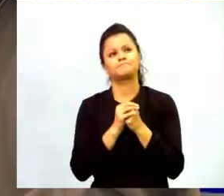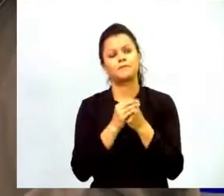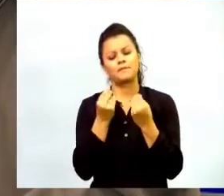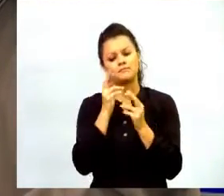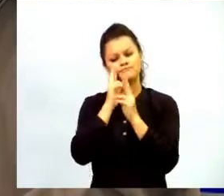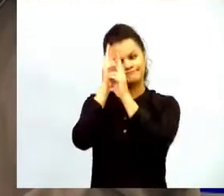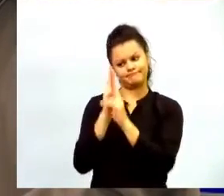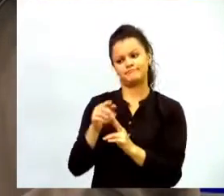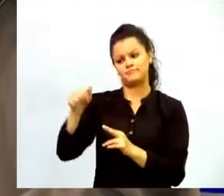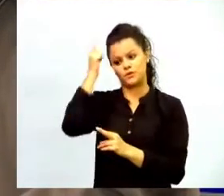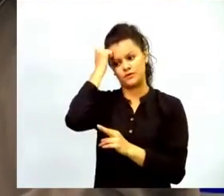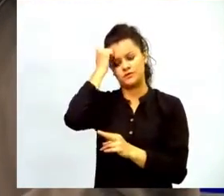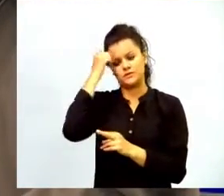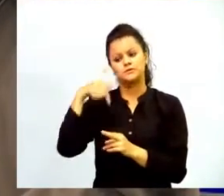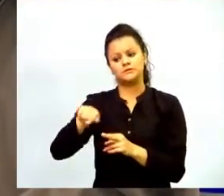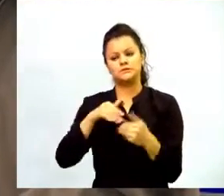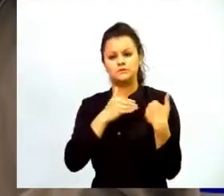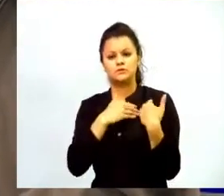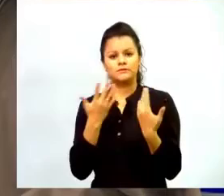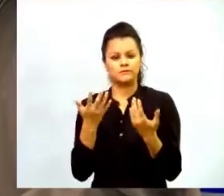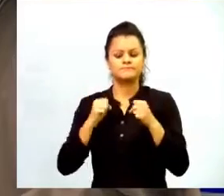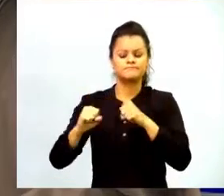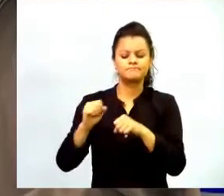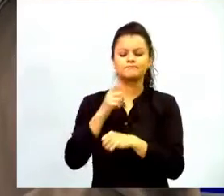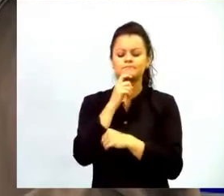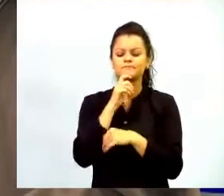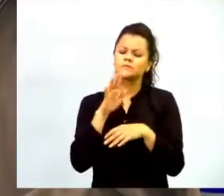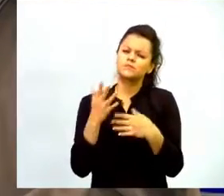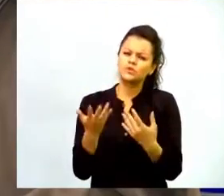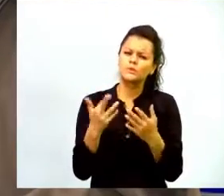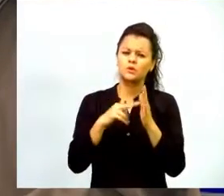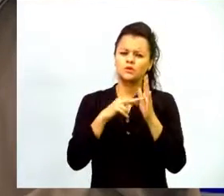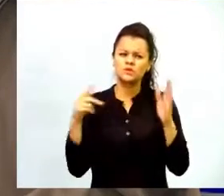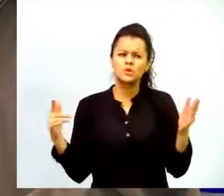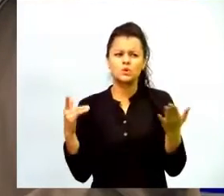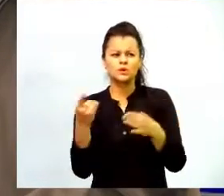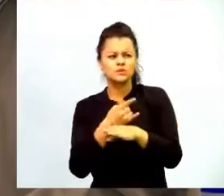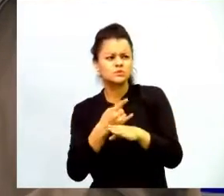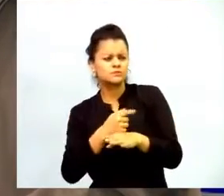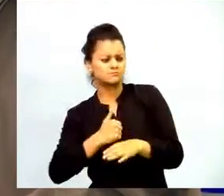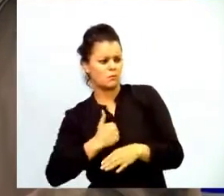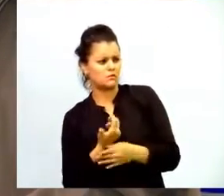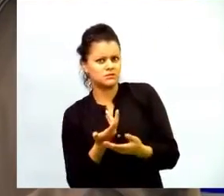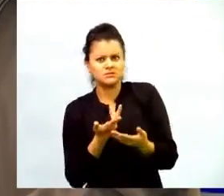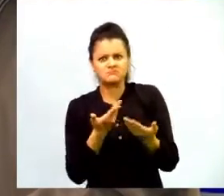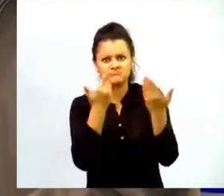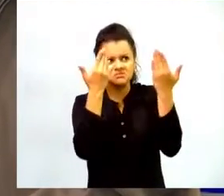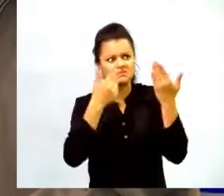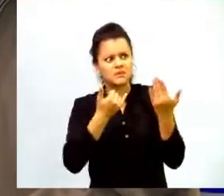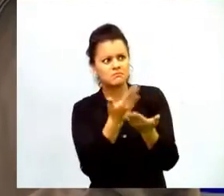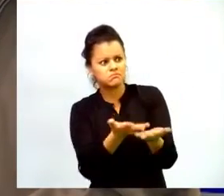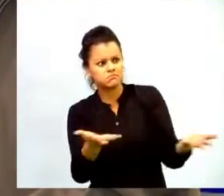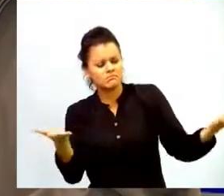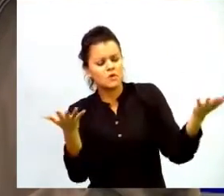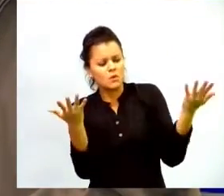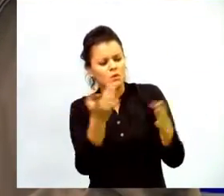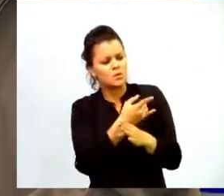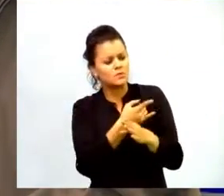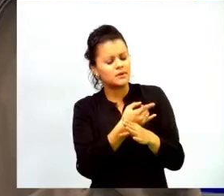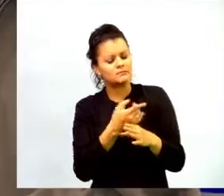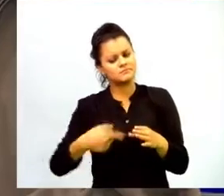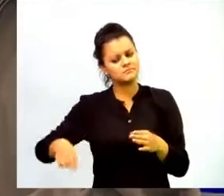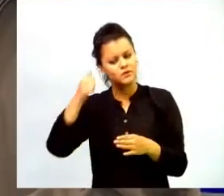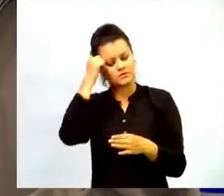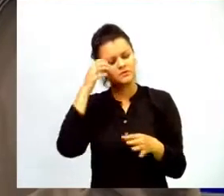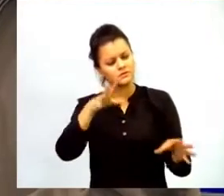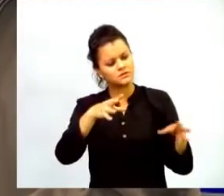cómo aprovechamos las tecnologías y todos estos recursos educativos que hay disponibles en este momento para que ellos puedan resignificar su labor